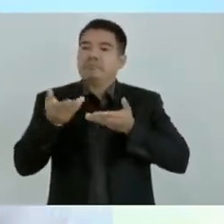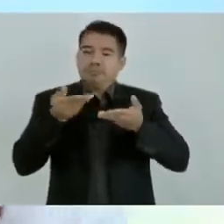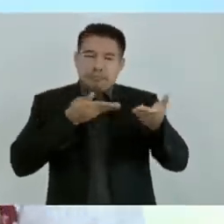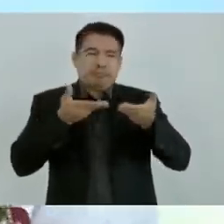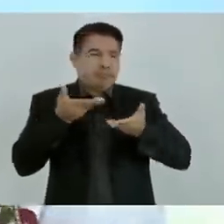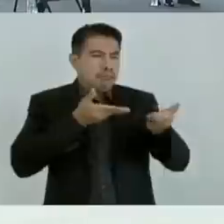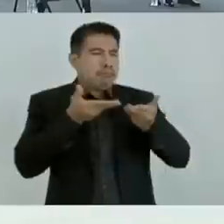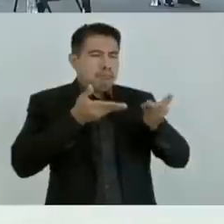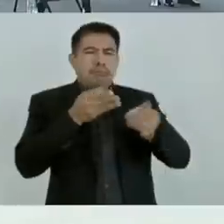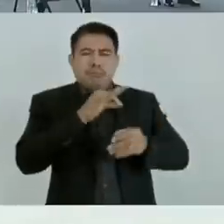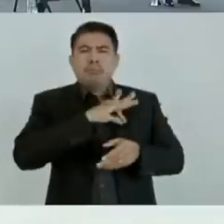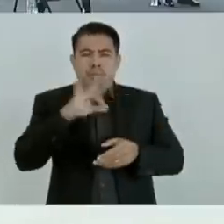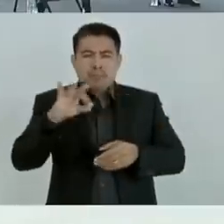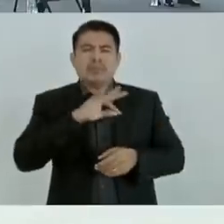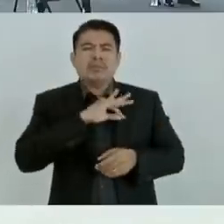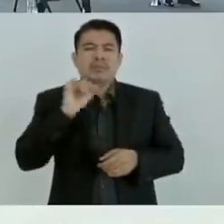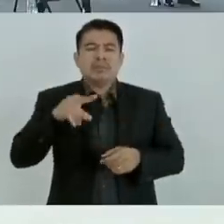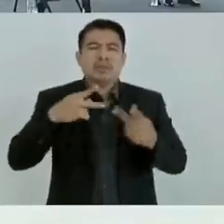conjuntamente.